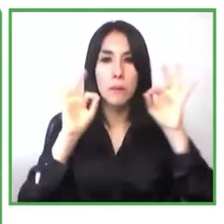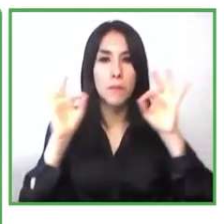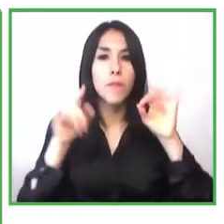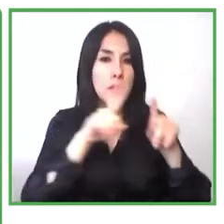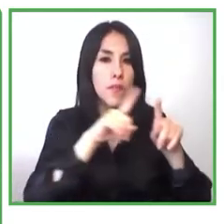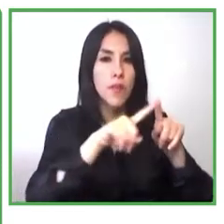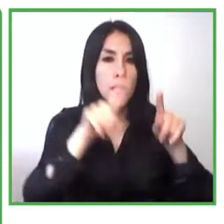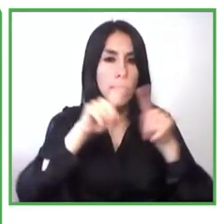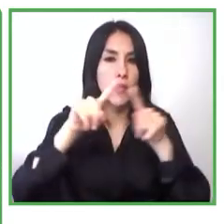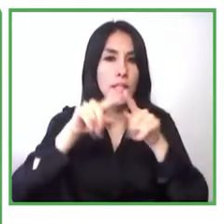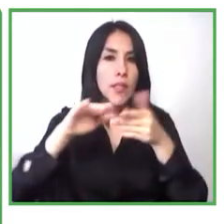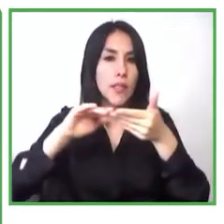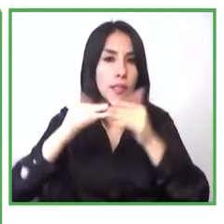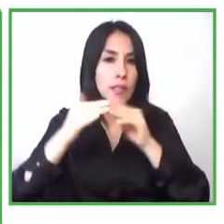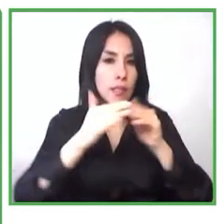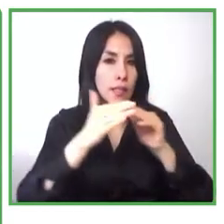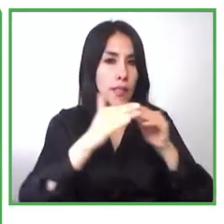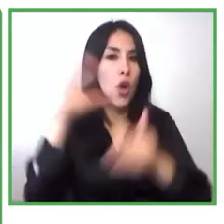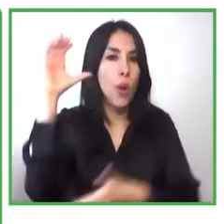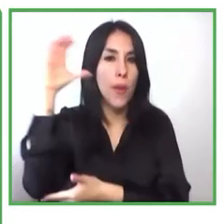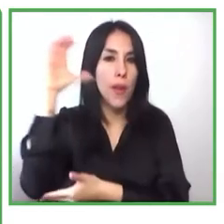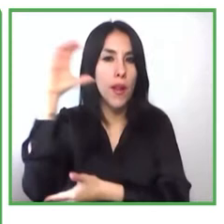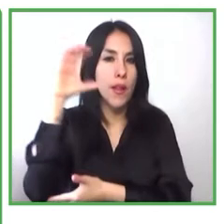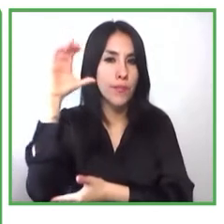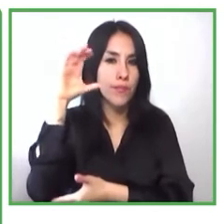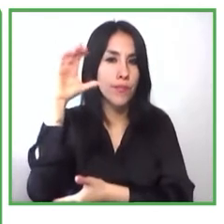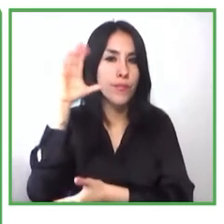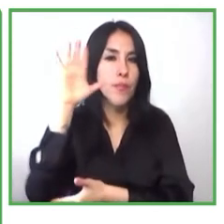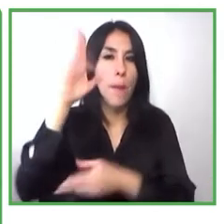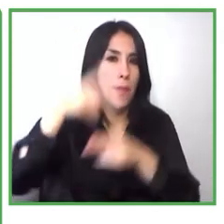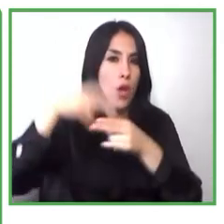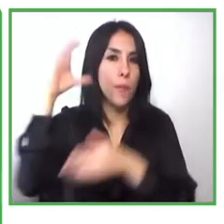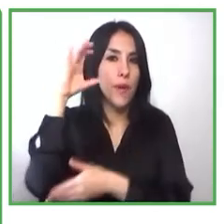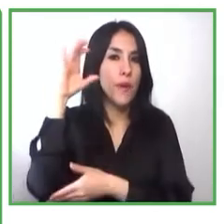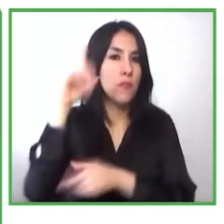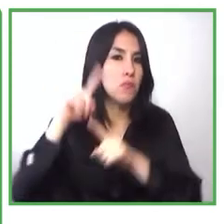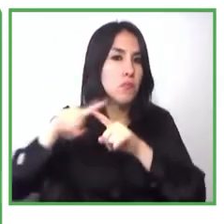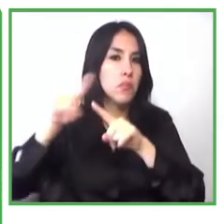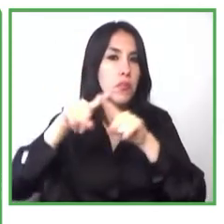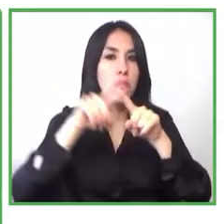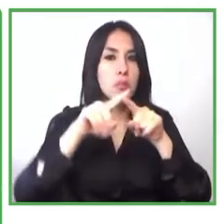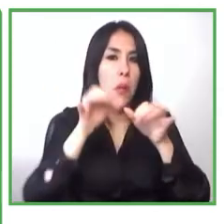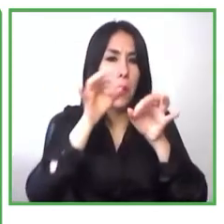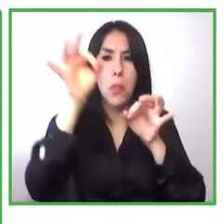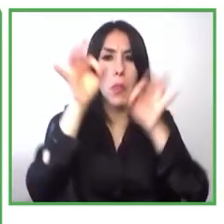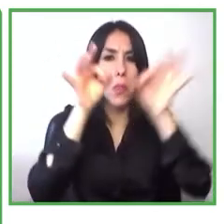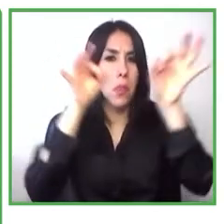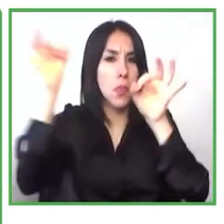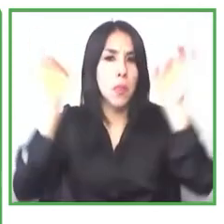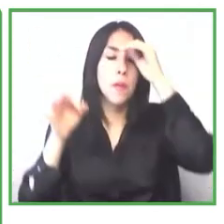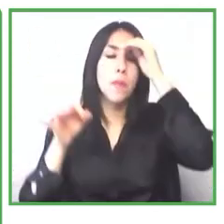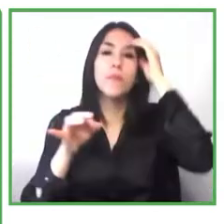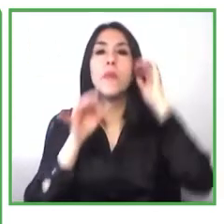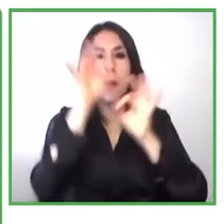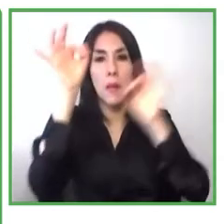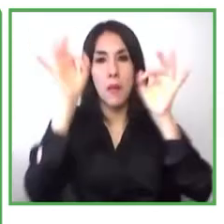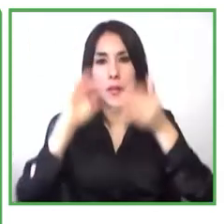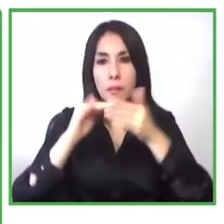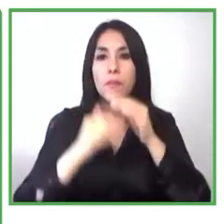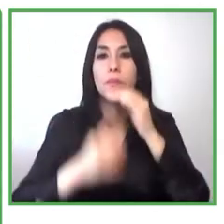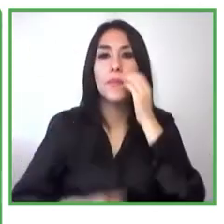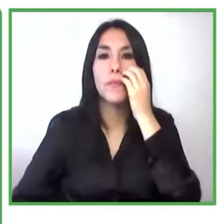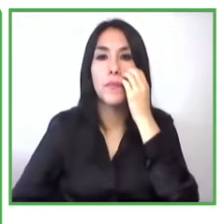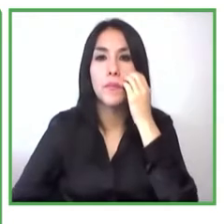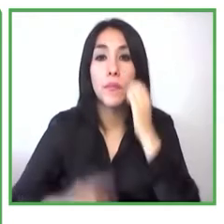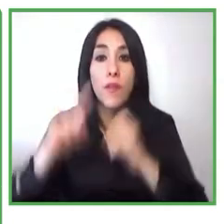otras ciudades de Colombia entonces este es nuestro primer emprendimiento un emprendimiento que creció bastante